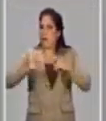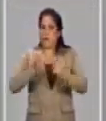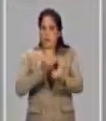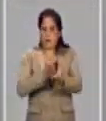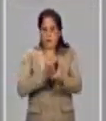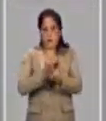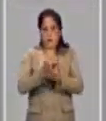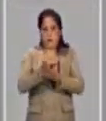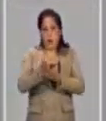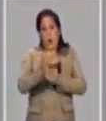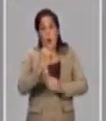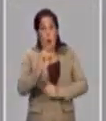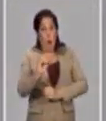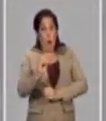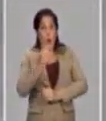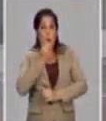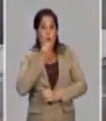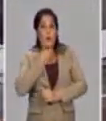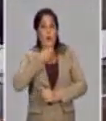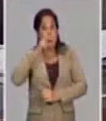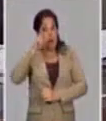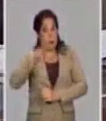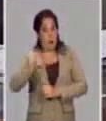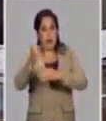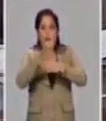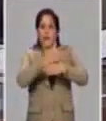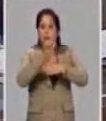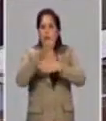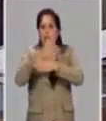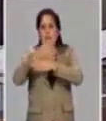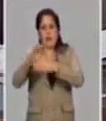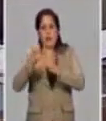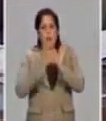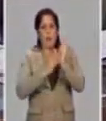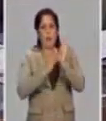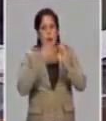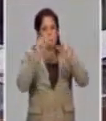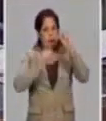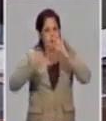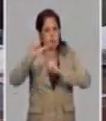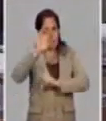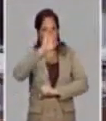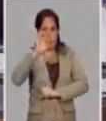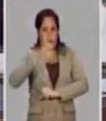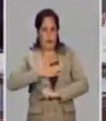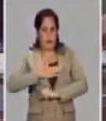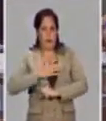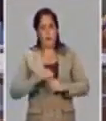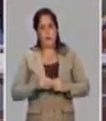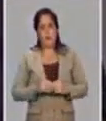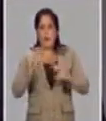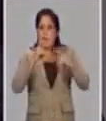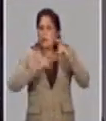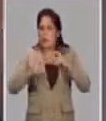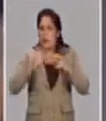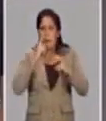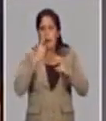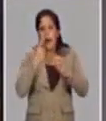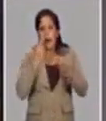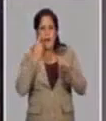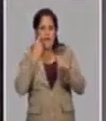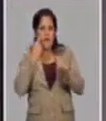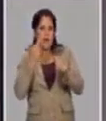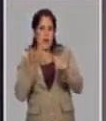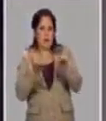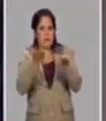clínicos se han continuado o se evalúan diferentes pruebas de laboratorio, se hacen estudios para